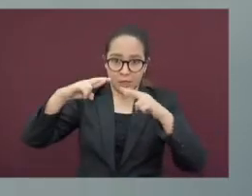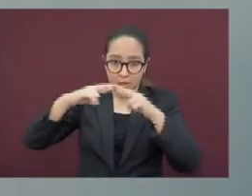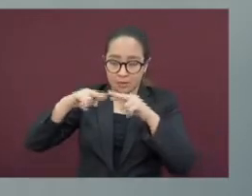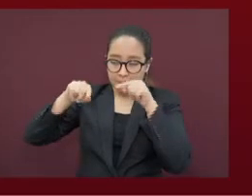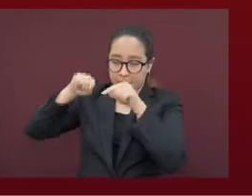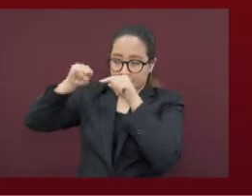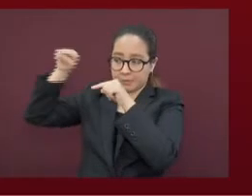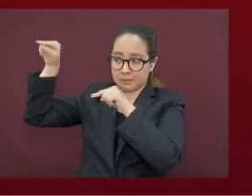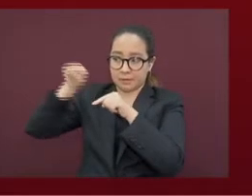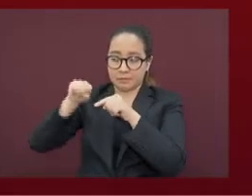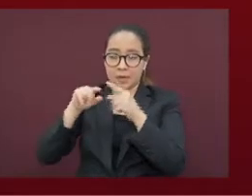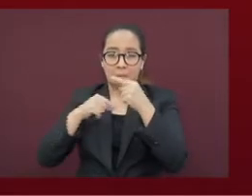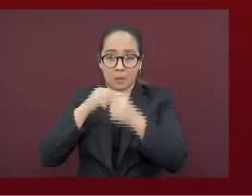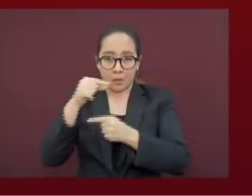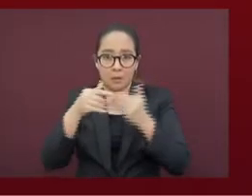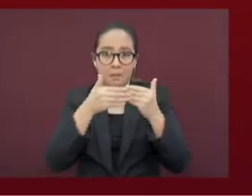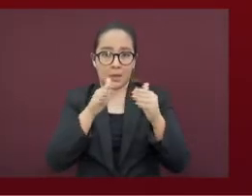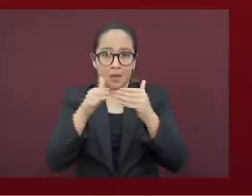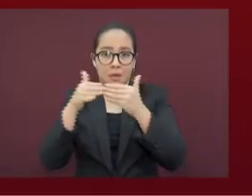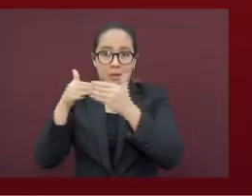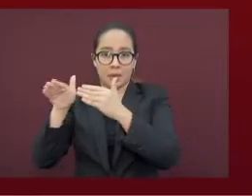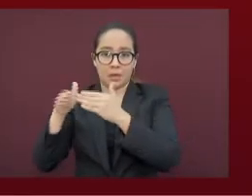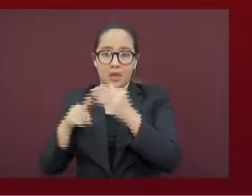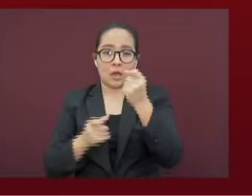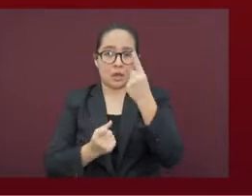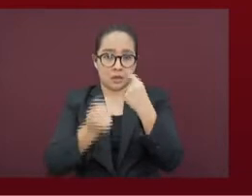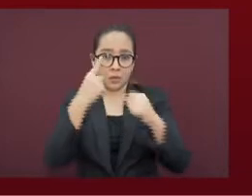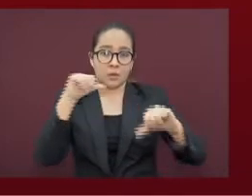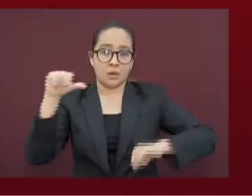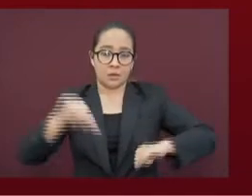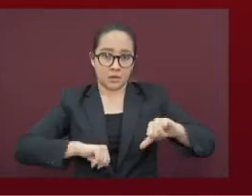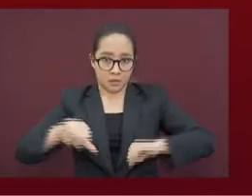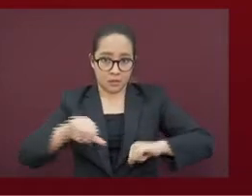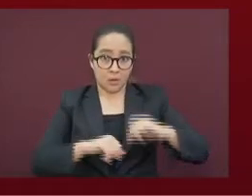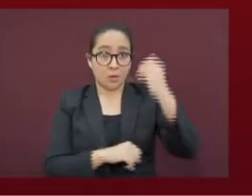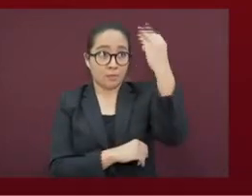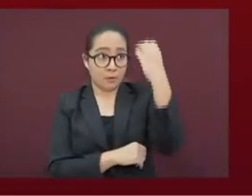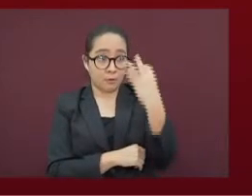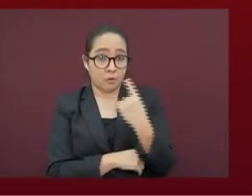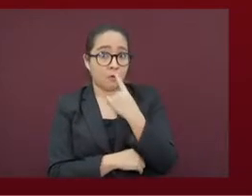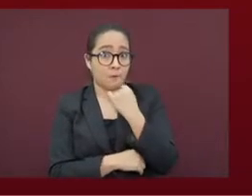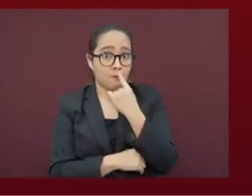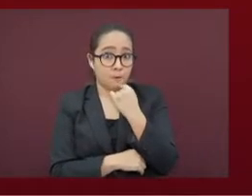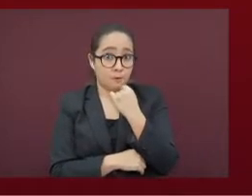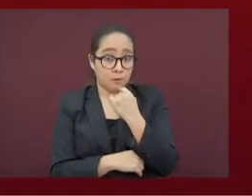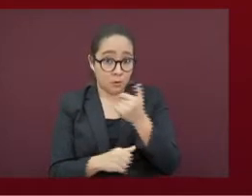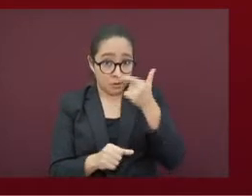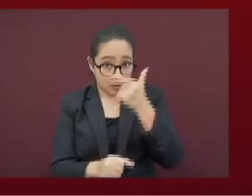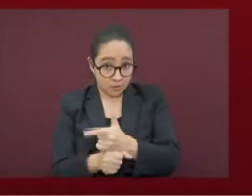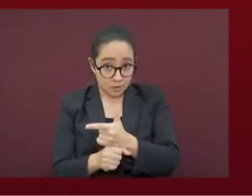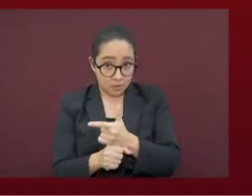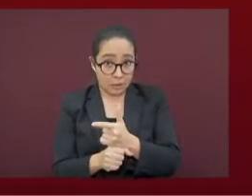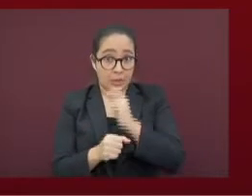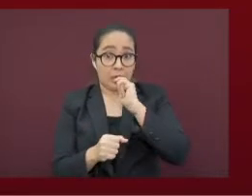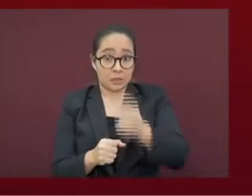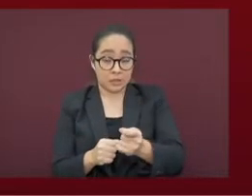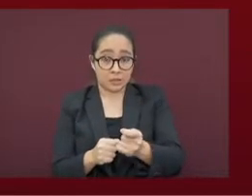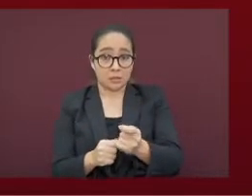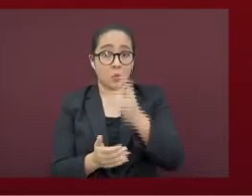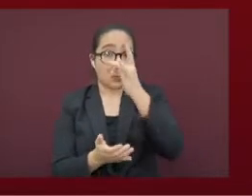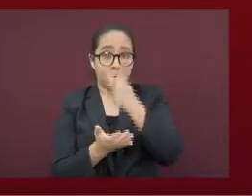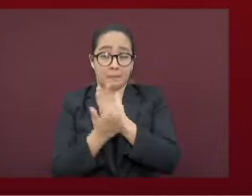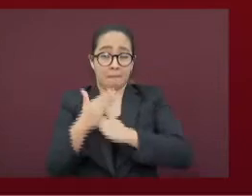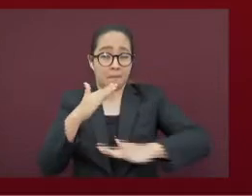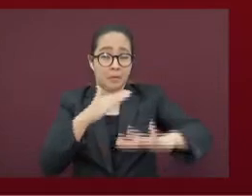Todos los municipios que están en semáforo rojo de la nueva normalidad siguen exclusivamente con actividad